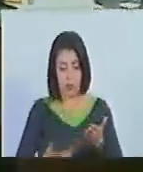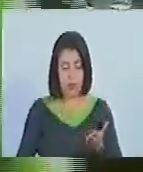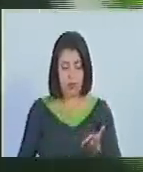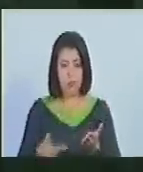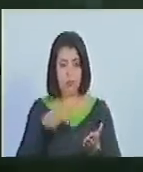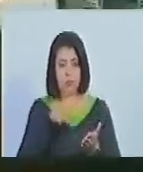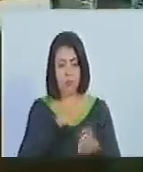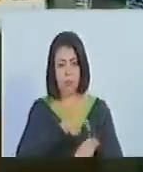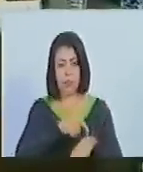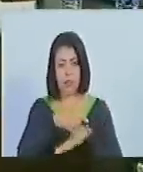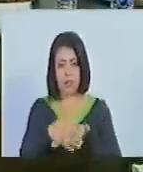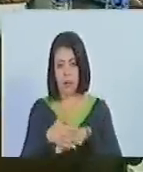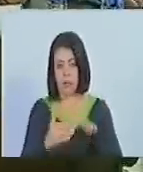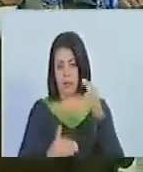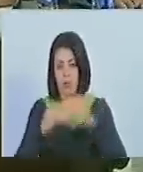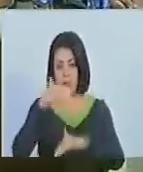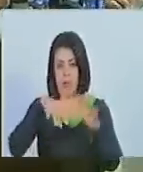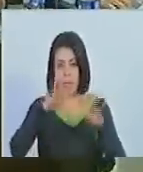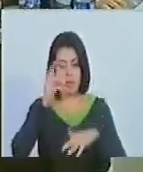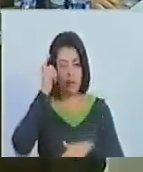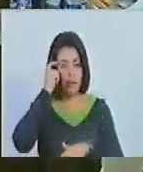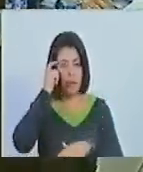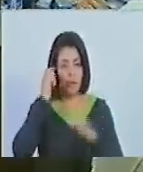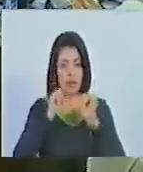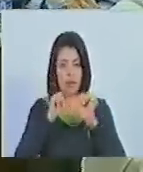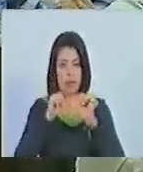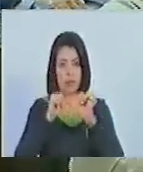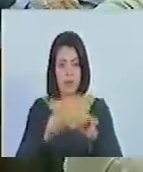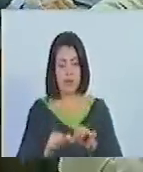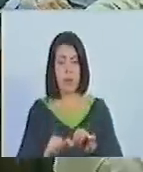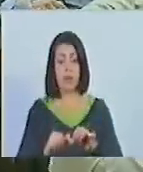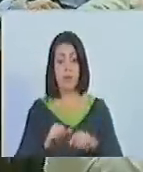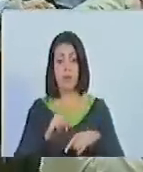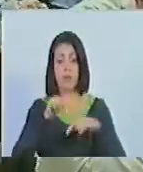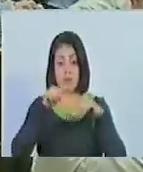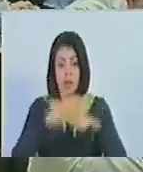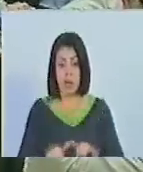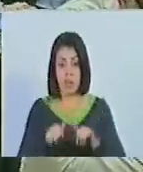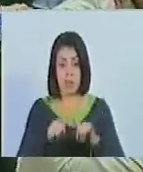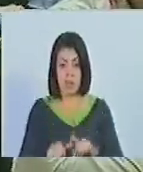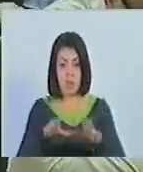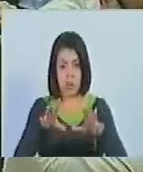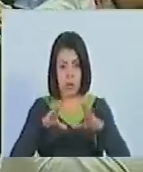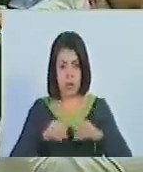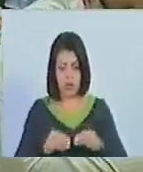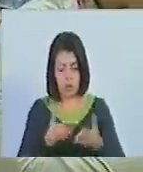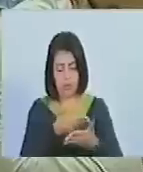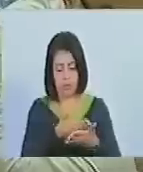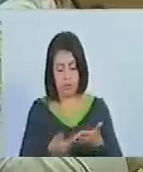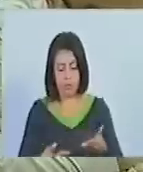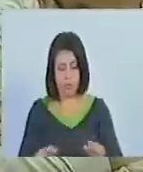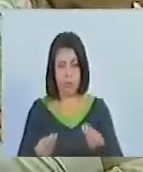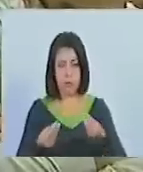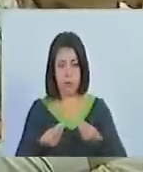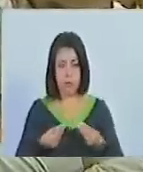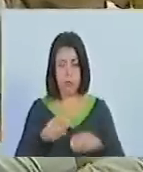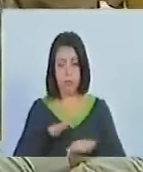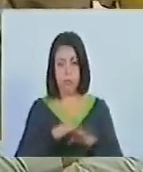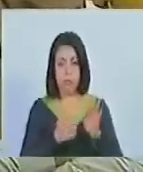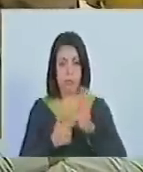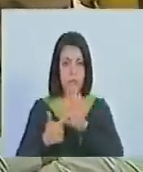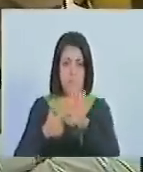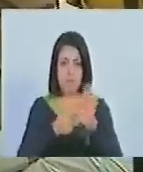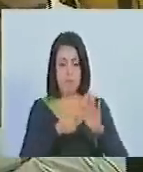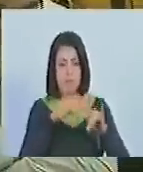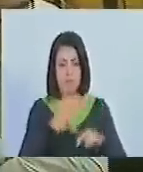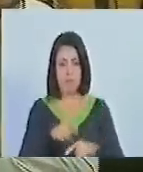en un lapso no mayor de 15 días continuos contados a partir de la recepción de la solicitud el cual presentará